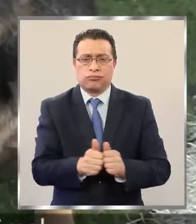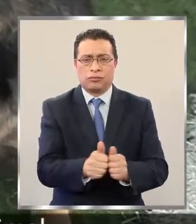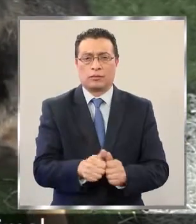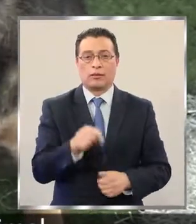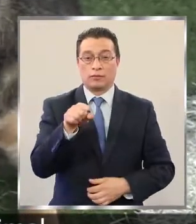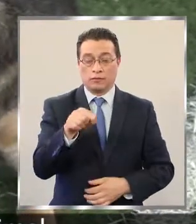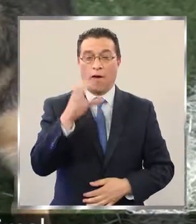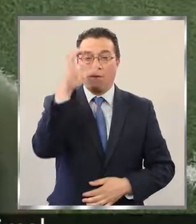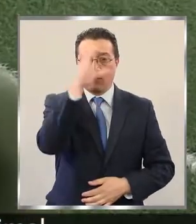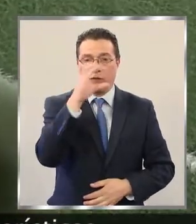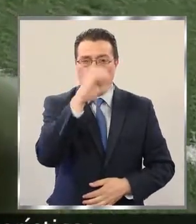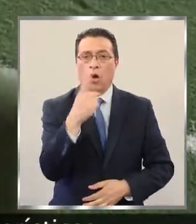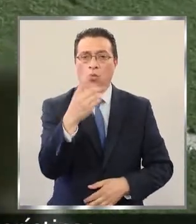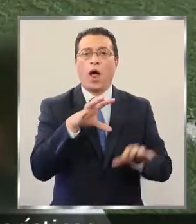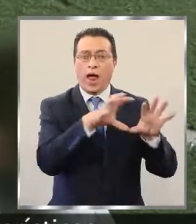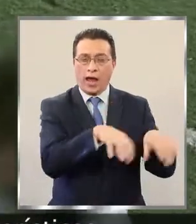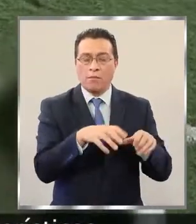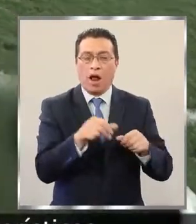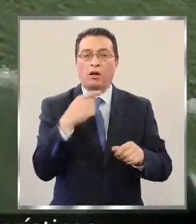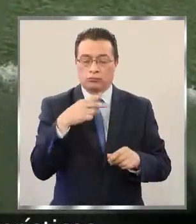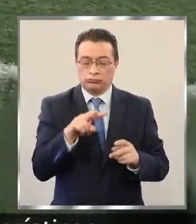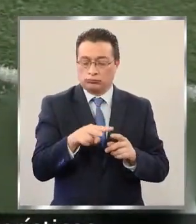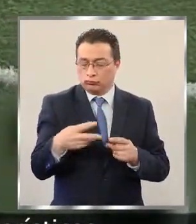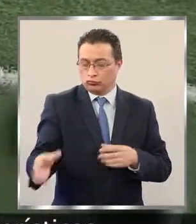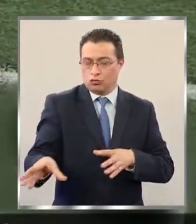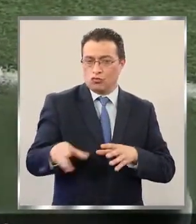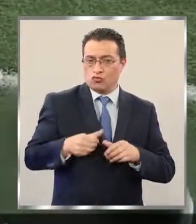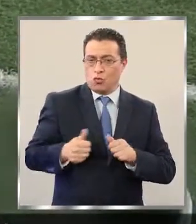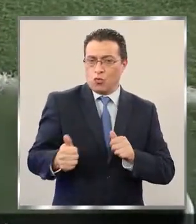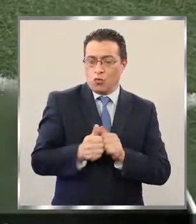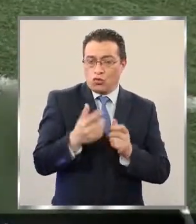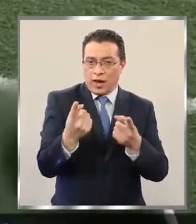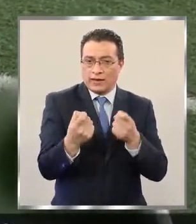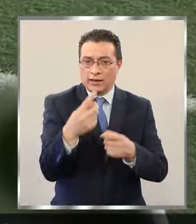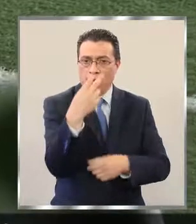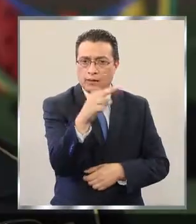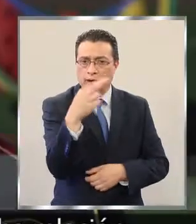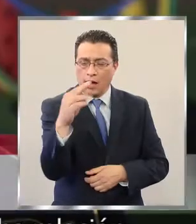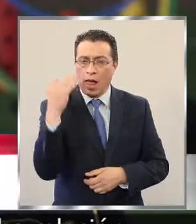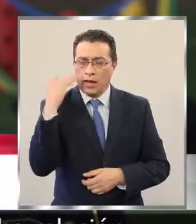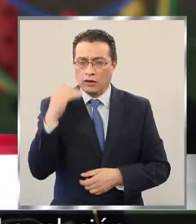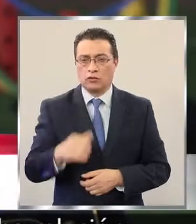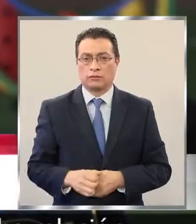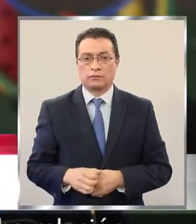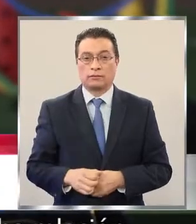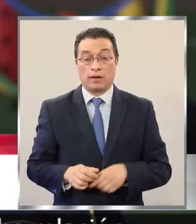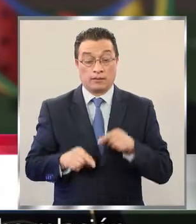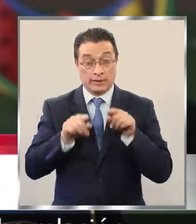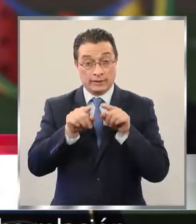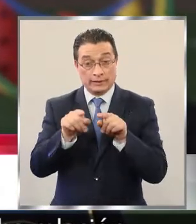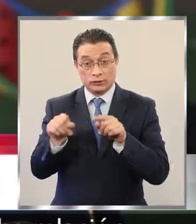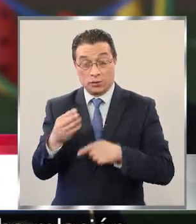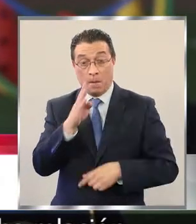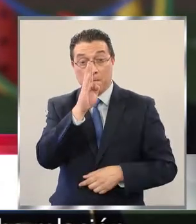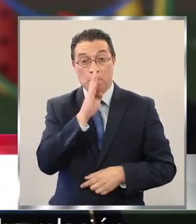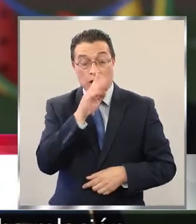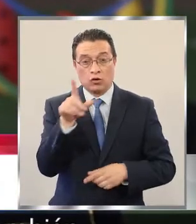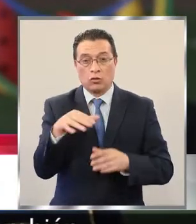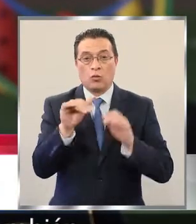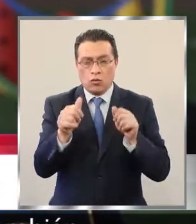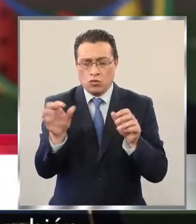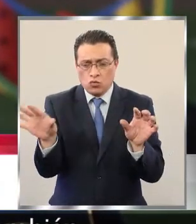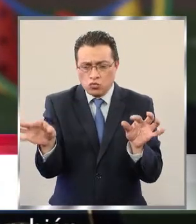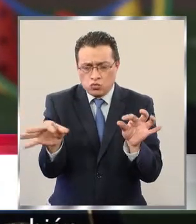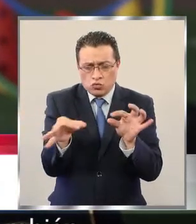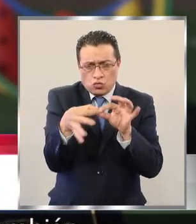Aquí se les busca un animal que se acomode a las características que necesite cada niño. Estos perros logran una estrella relación